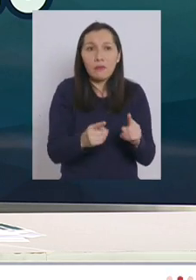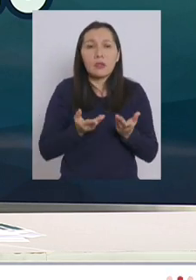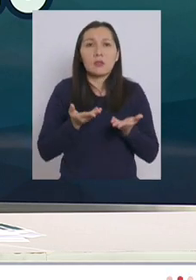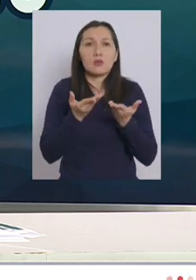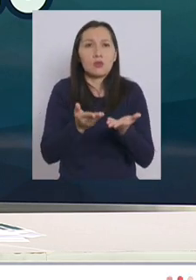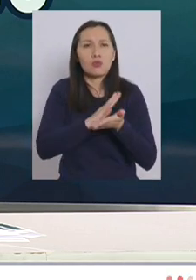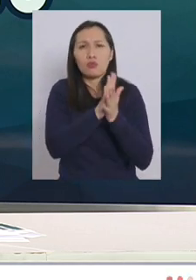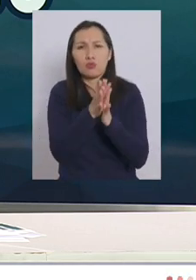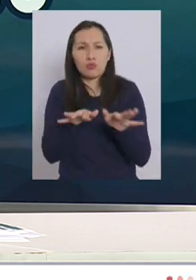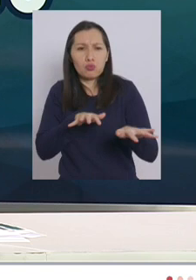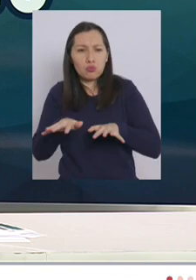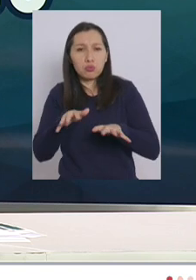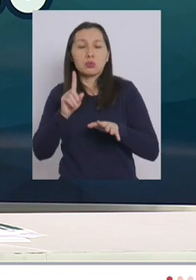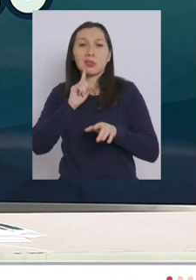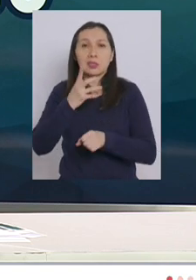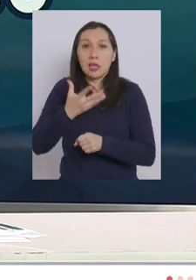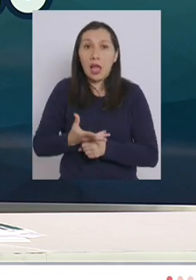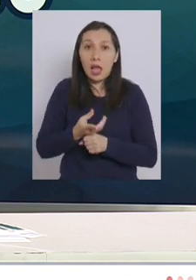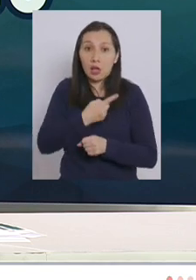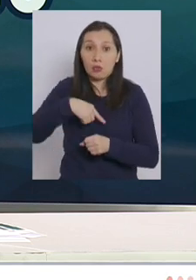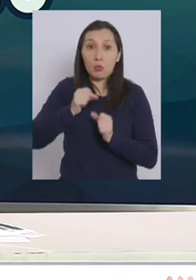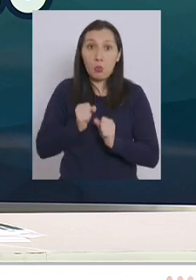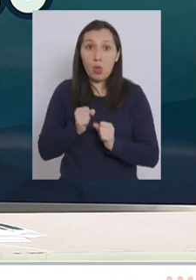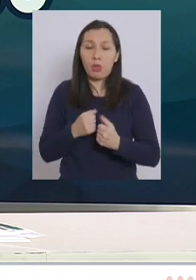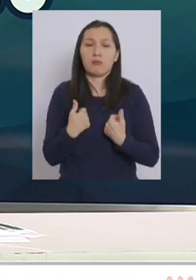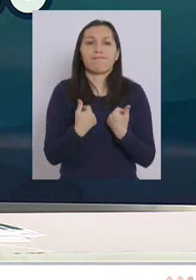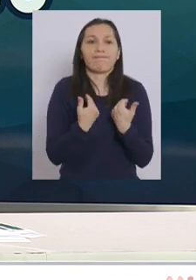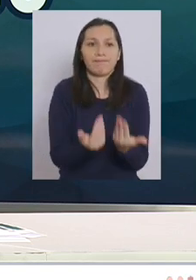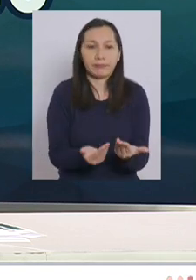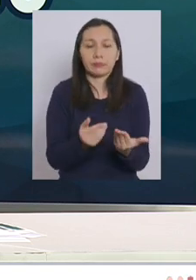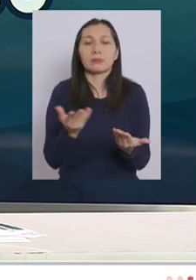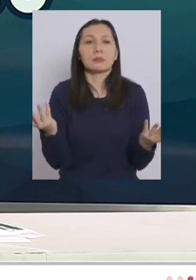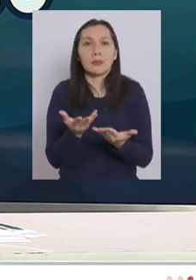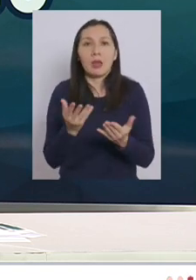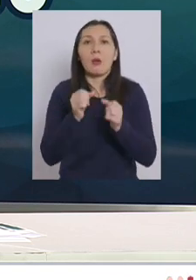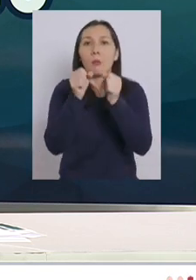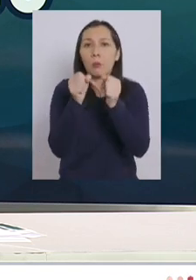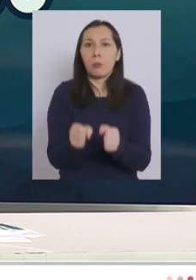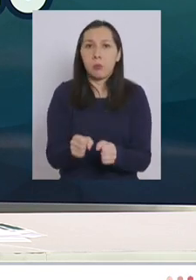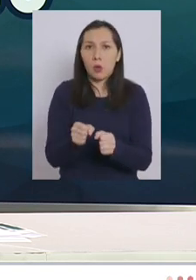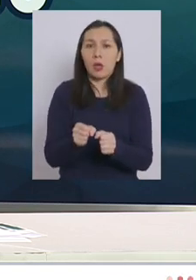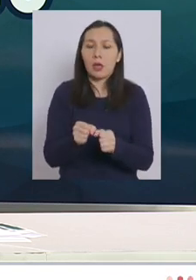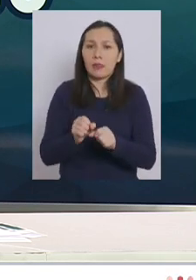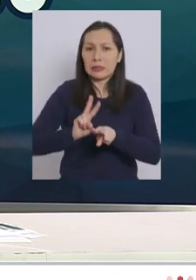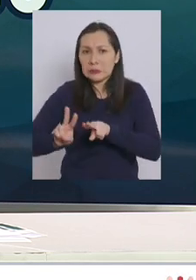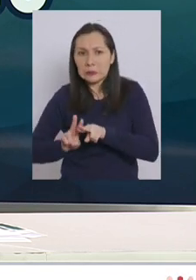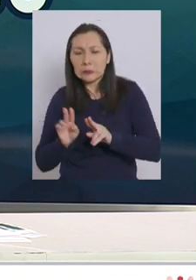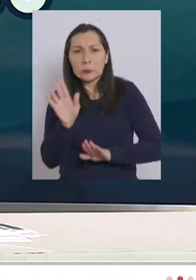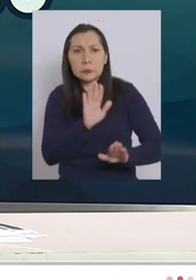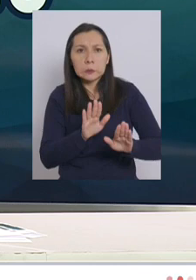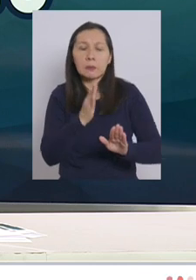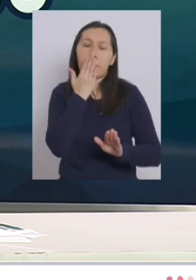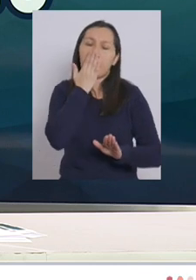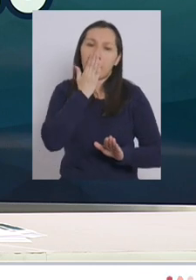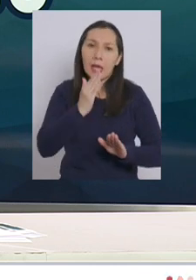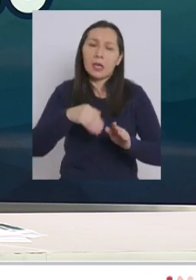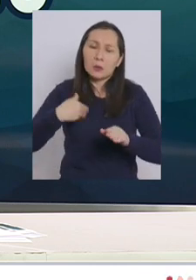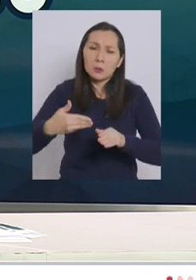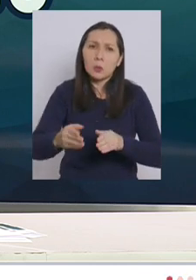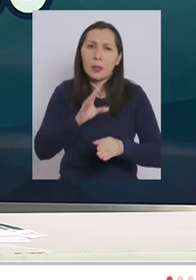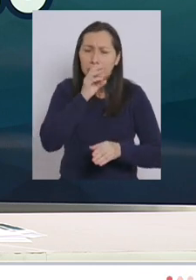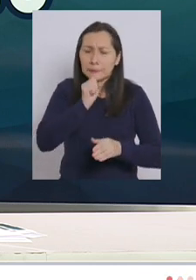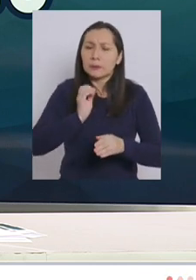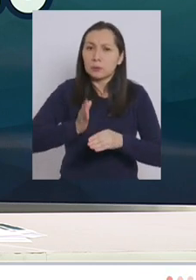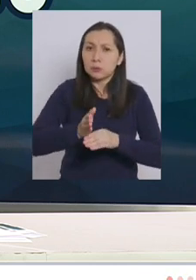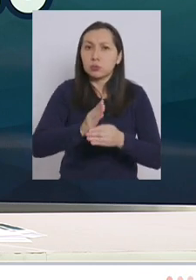todos los recursos que tengamos a disposición para poder sobrellevar de la mejor manera posible